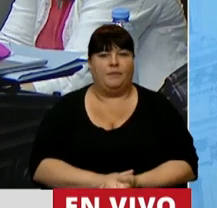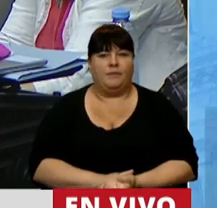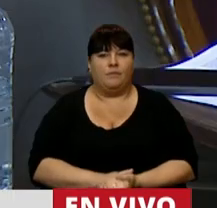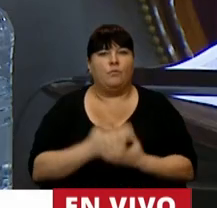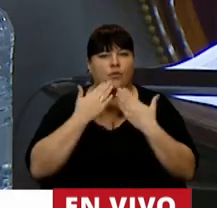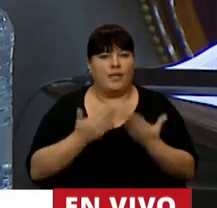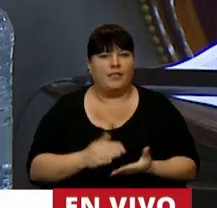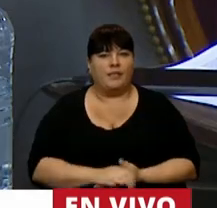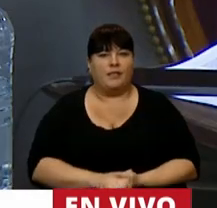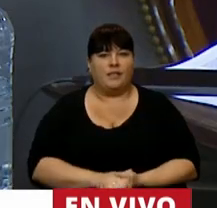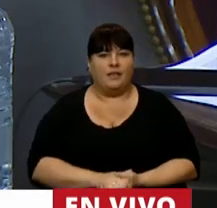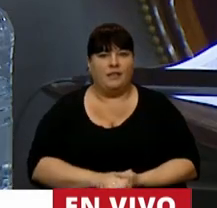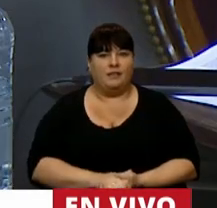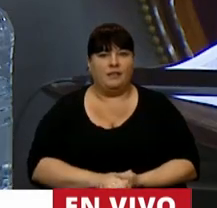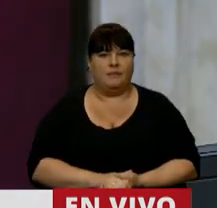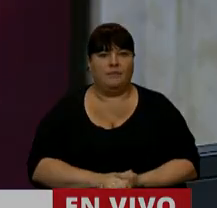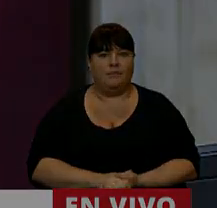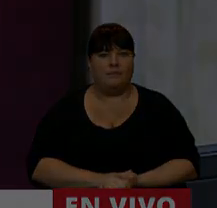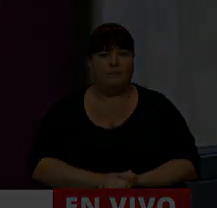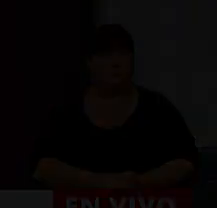Muchas gracias. Gracias, diputada. Cárate.